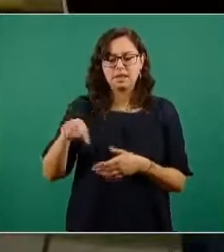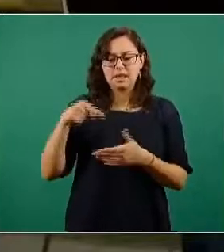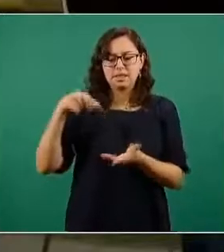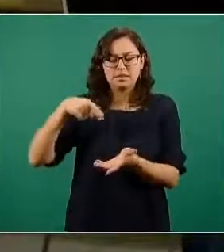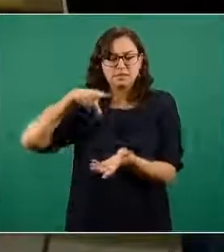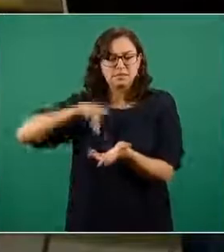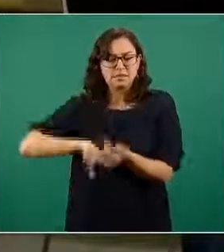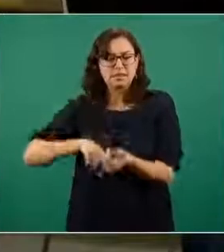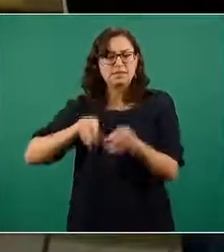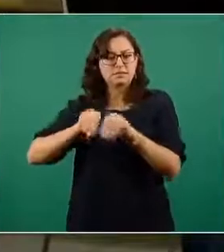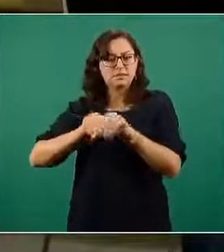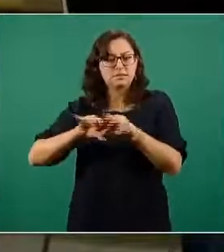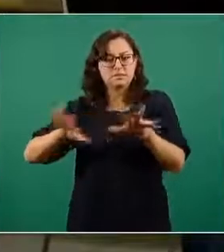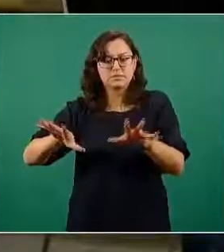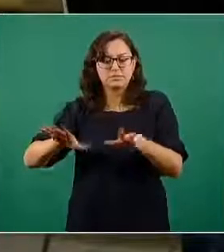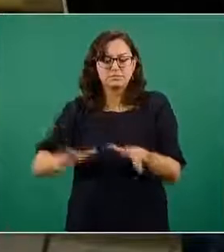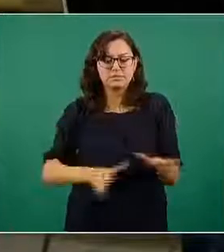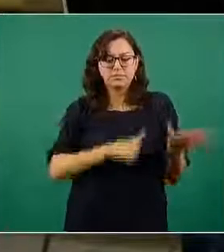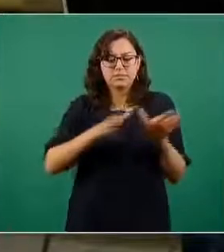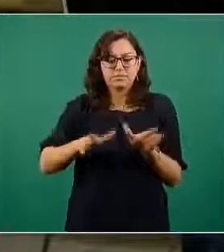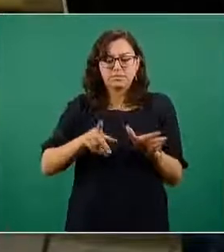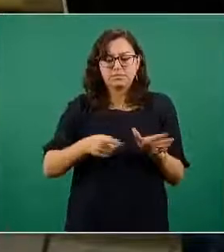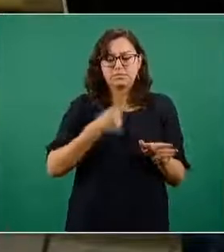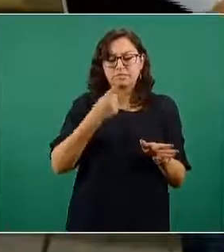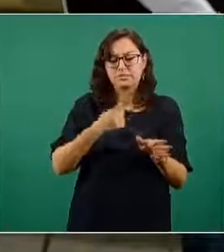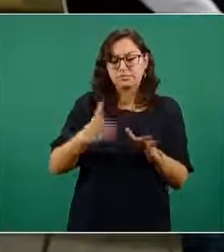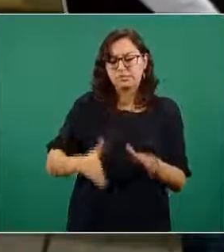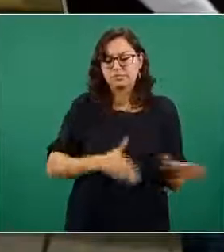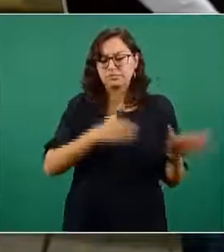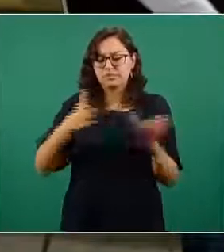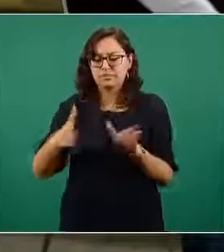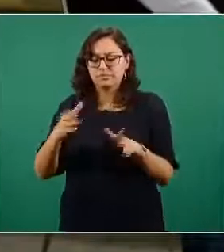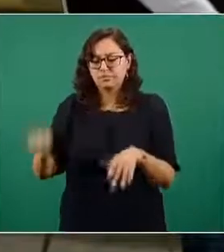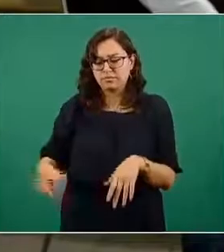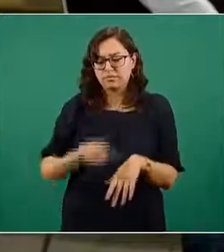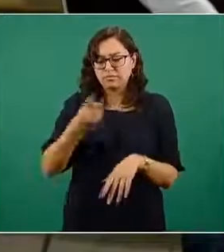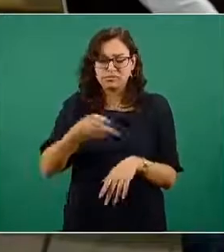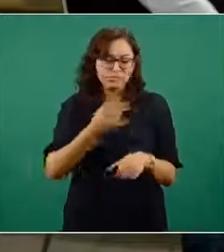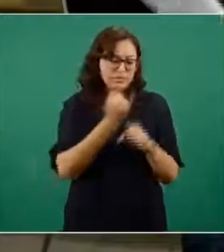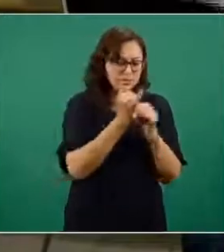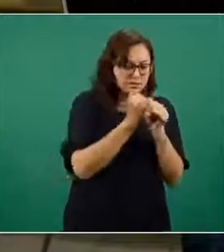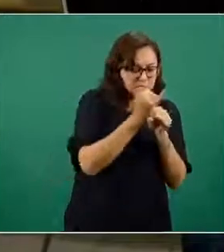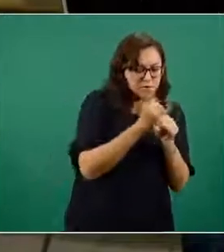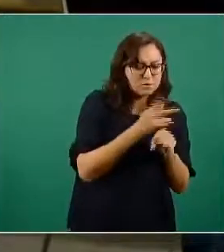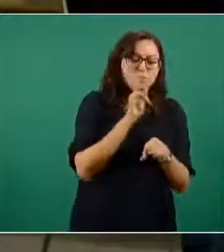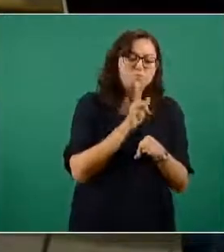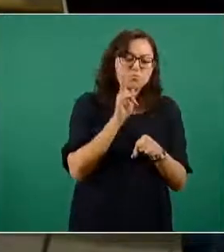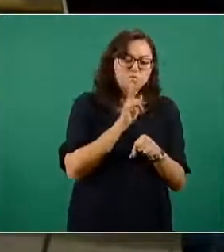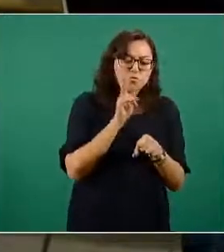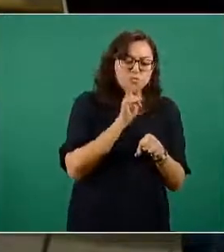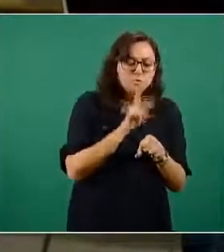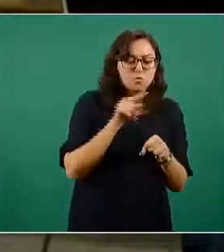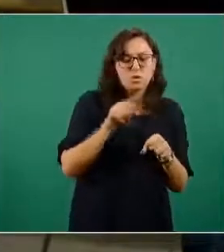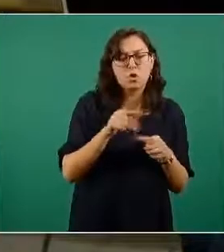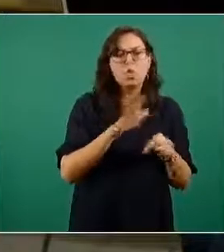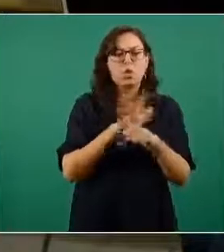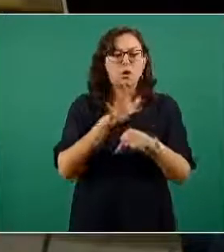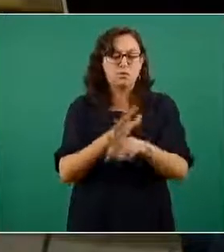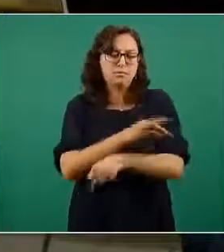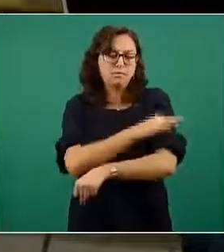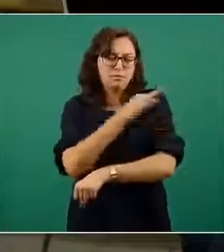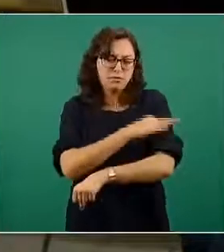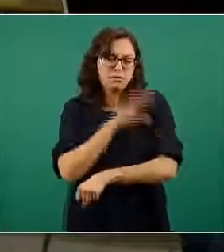resultados de las fases uno y dos de los ensayos clínicos de la vacuna de la Sputnik V